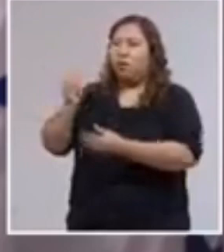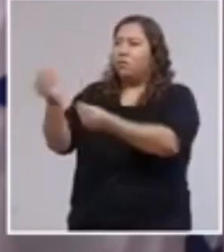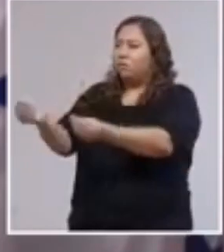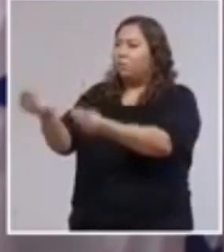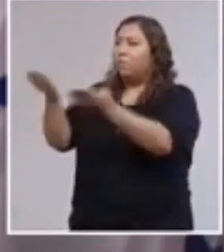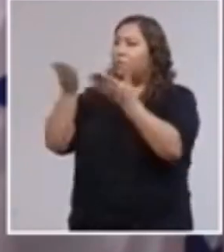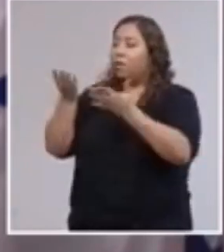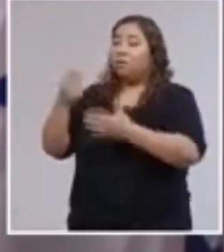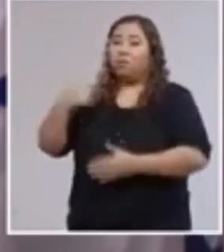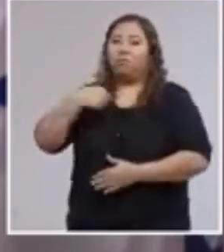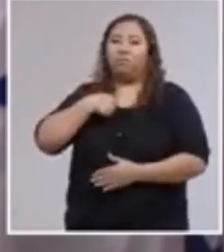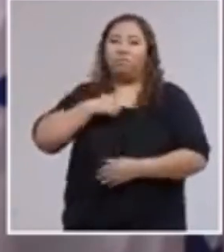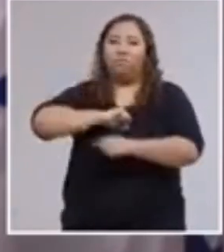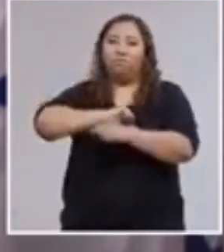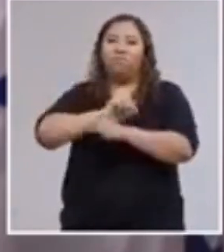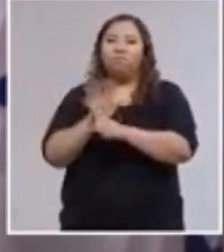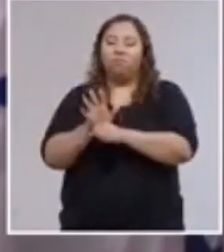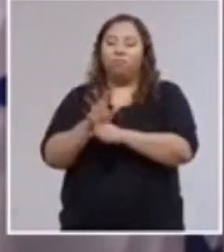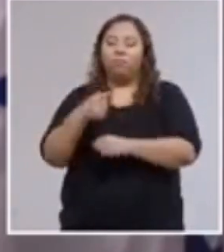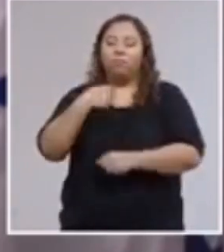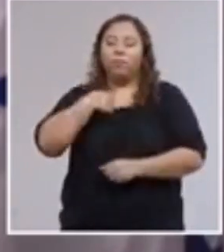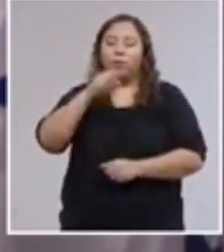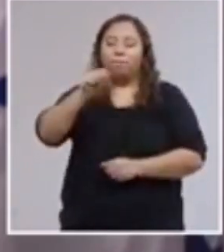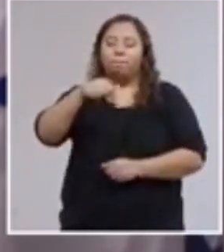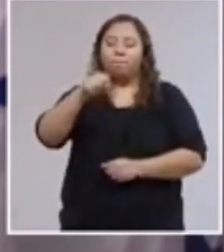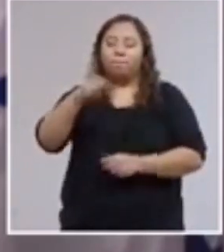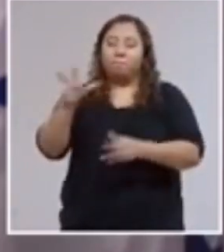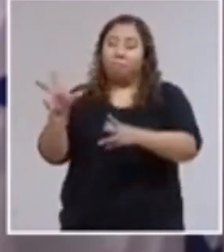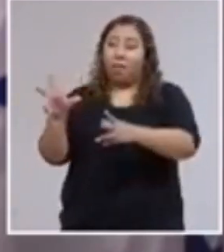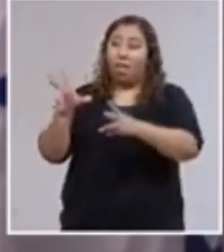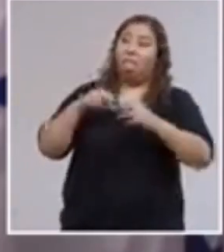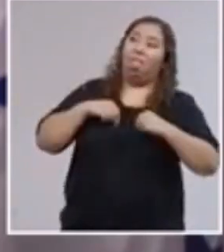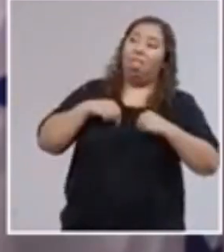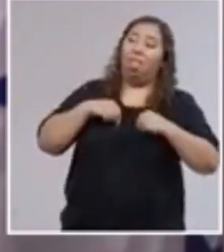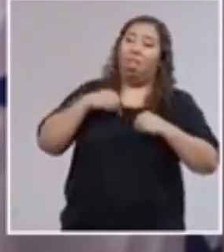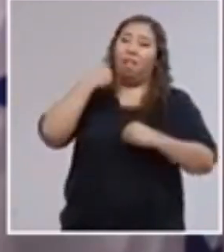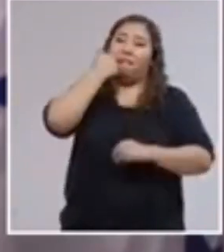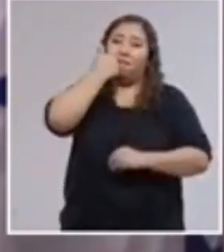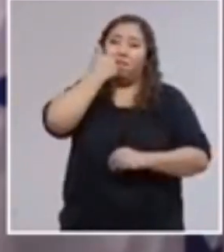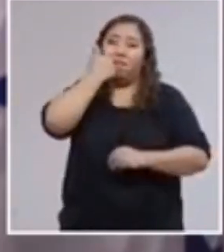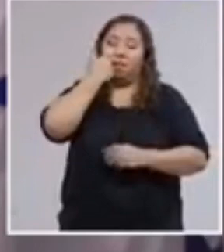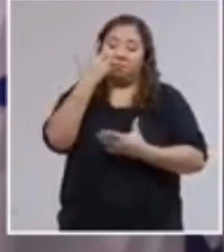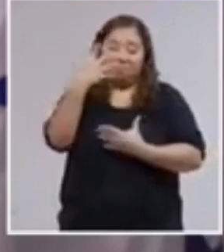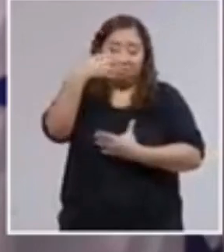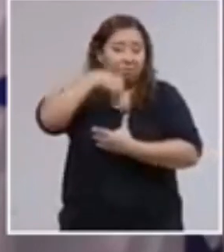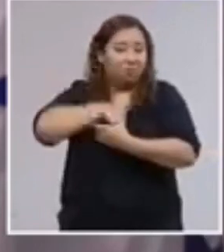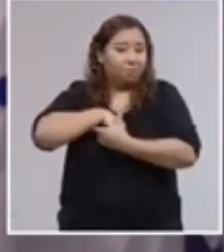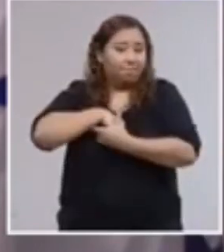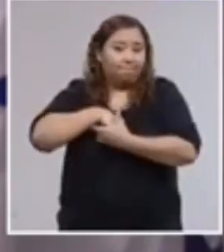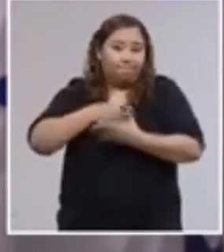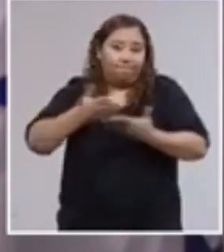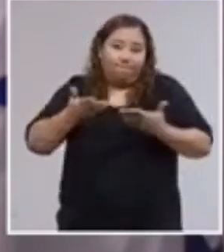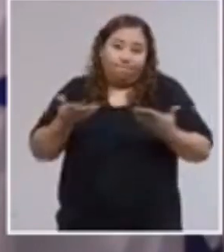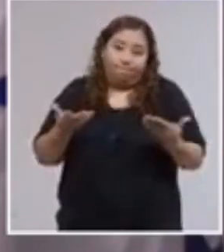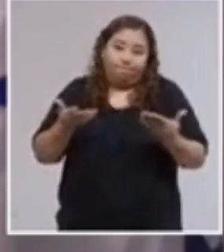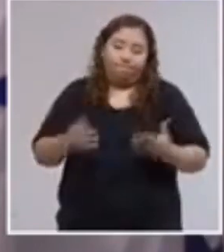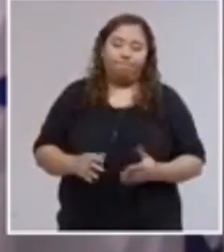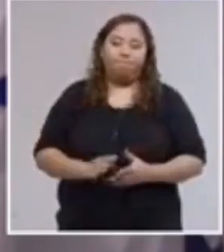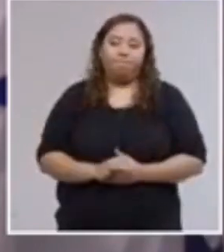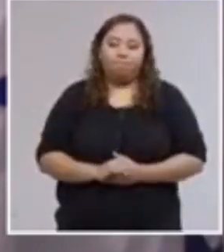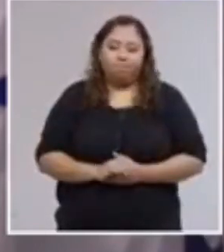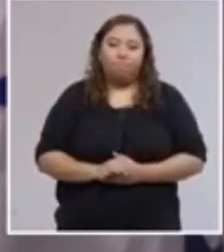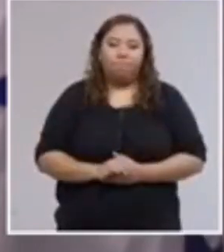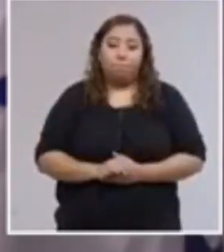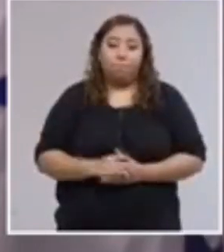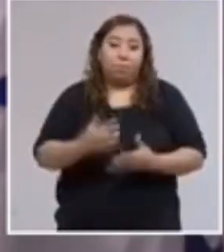contagiado de COVID-19. Creo que es parte del riesgo que se corre en